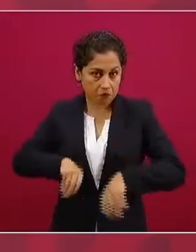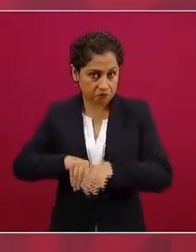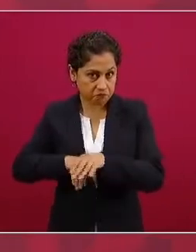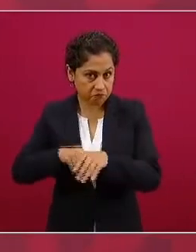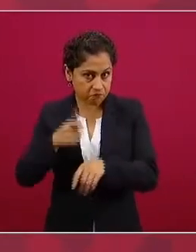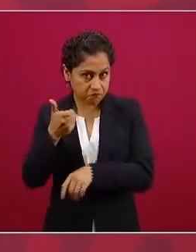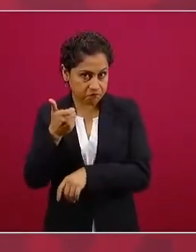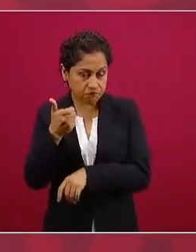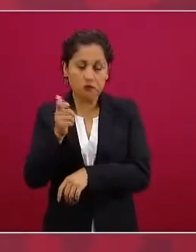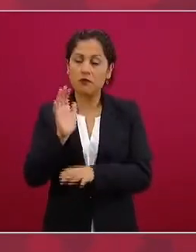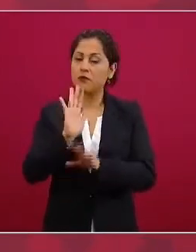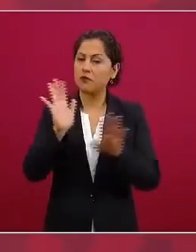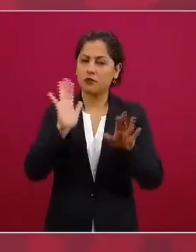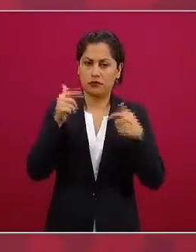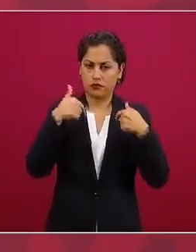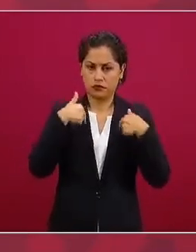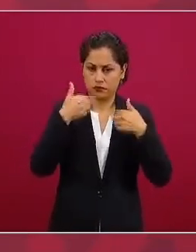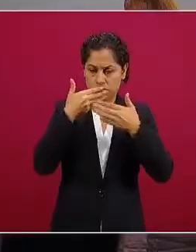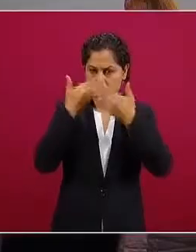este